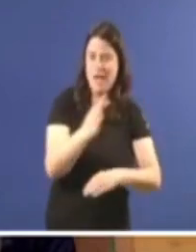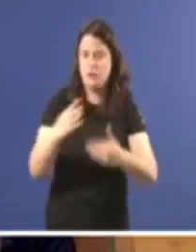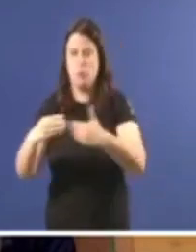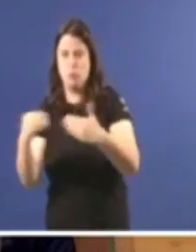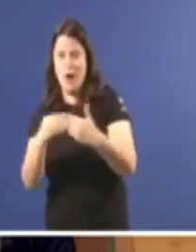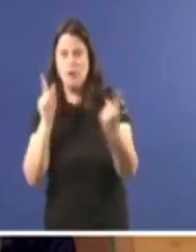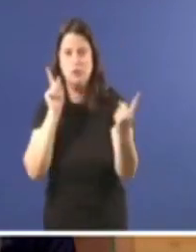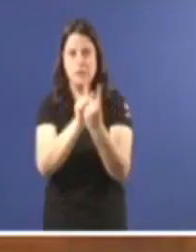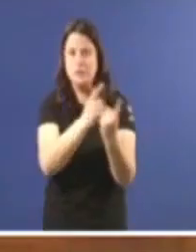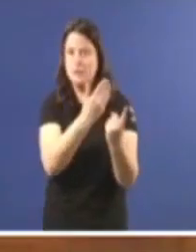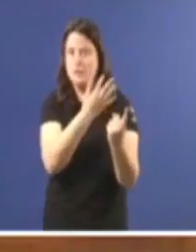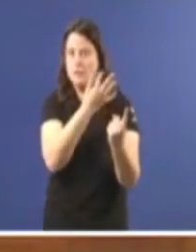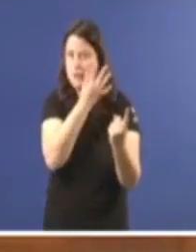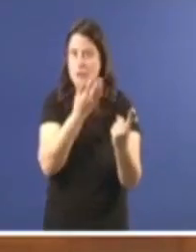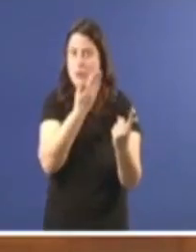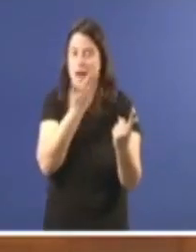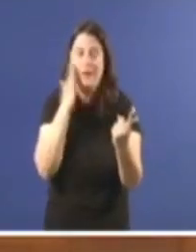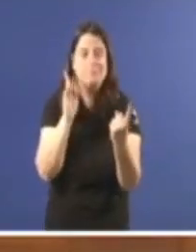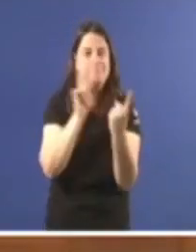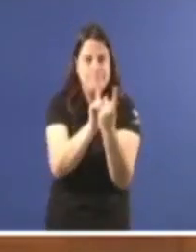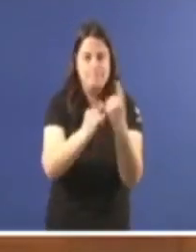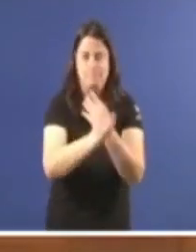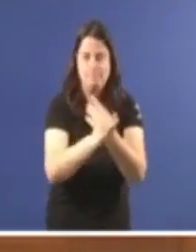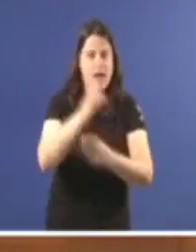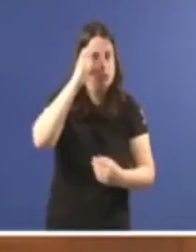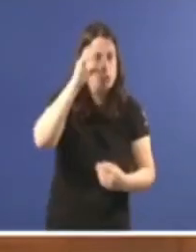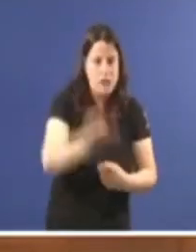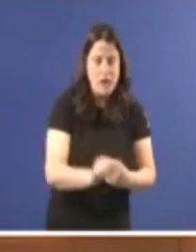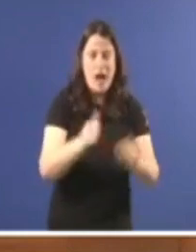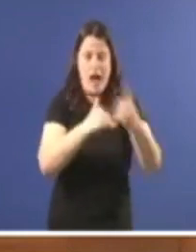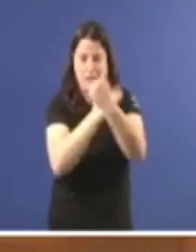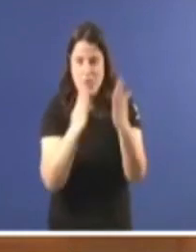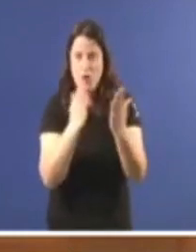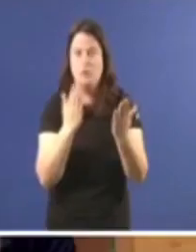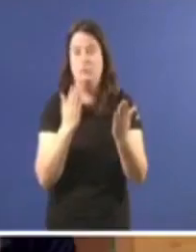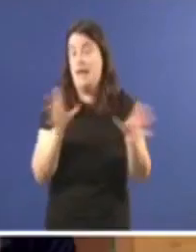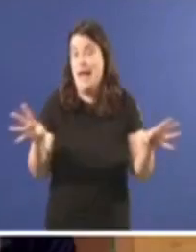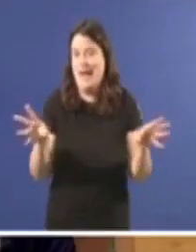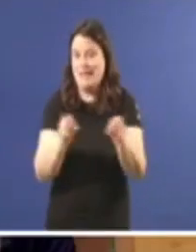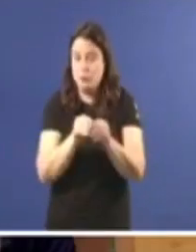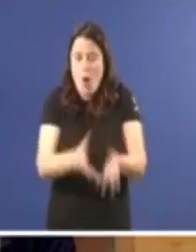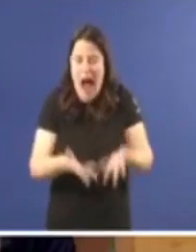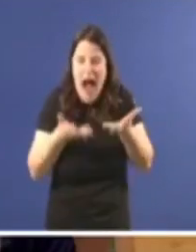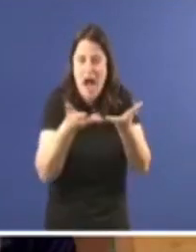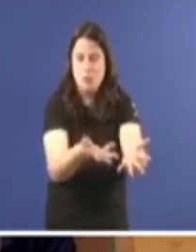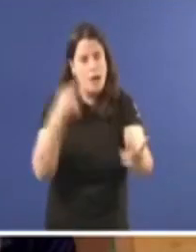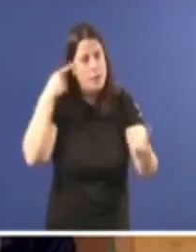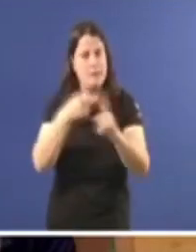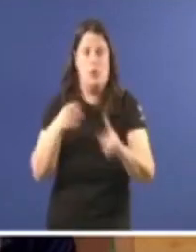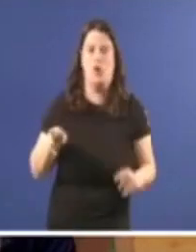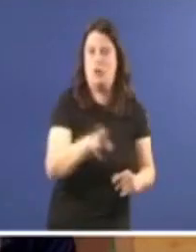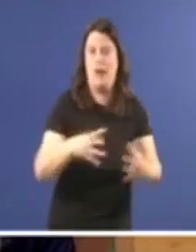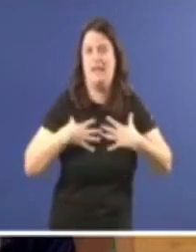nosos pacientes nas nosas consultas, estar cerca deles, escoitalos, atendelos. En definitiva, axudarles a recuperar a saúde.